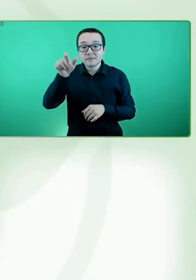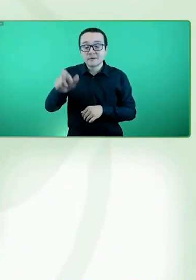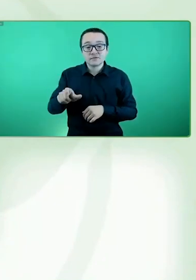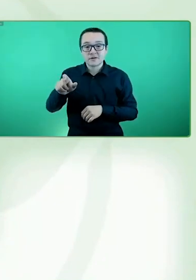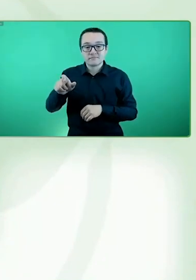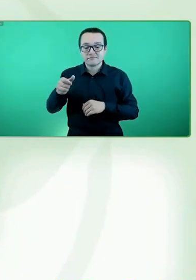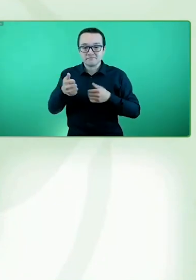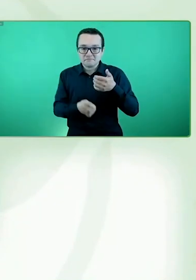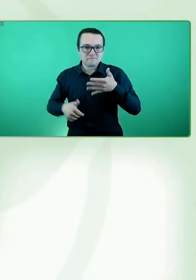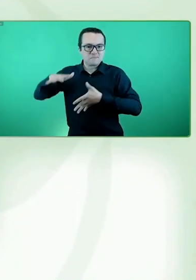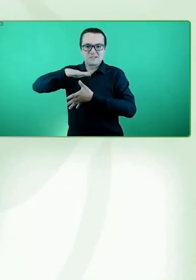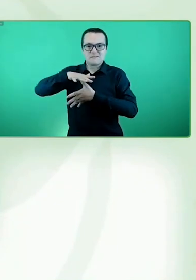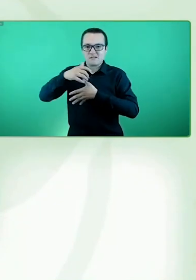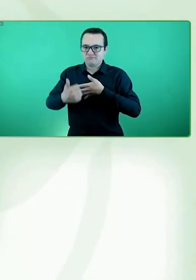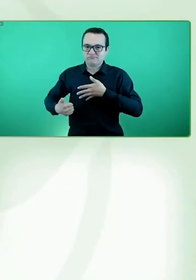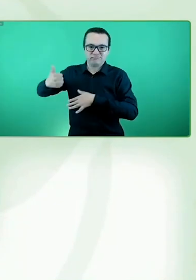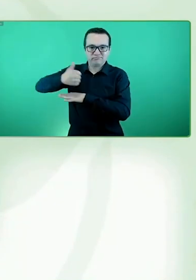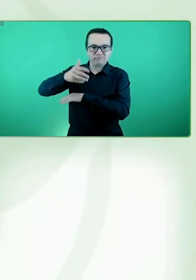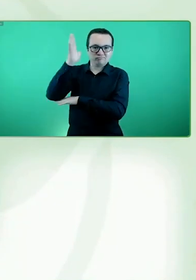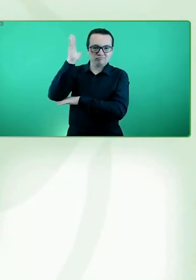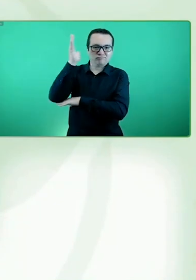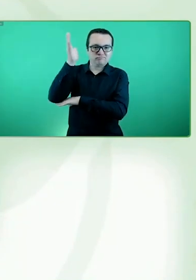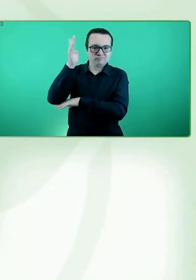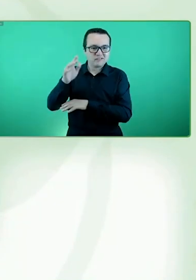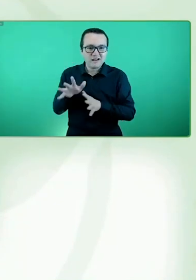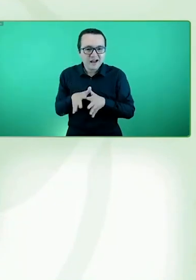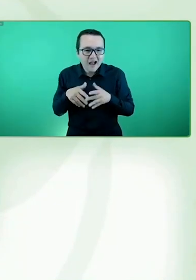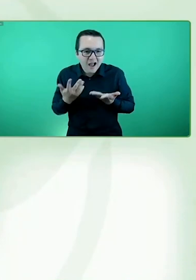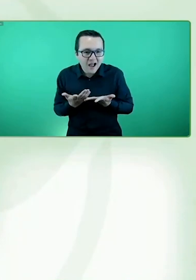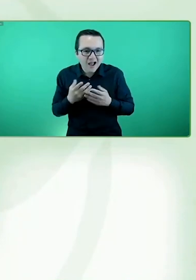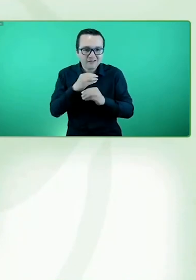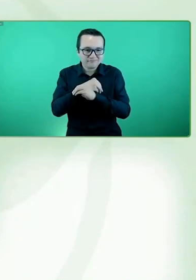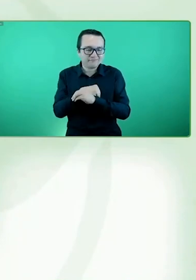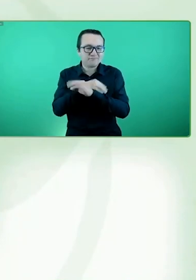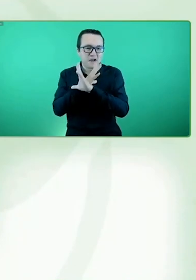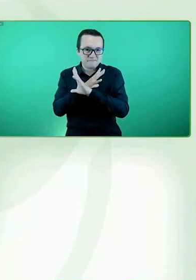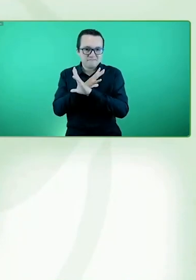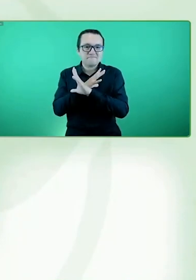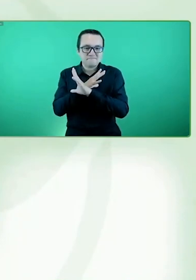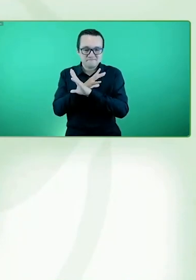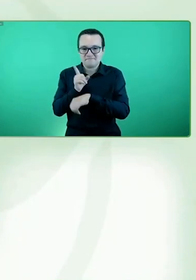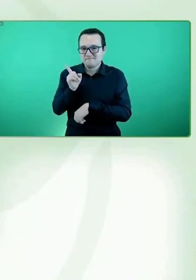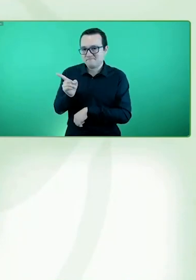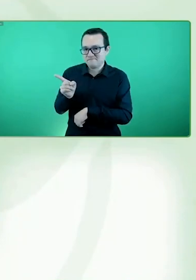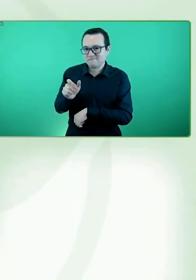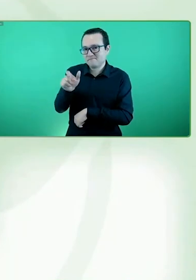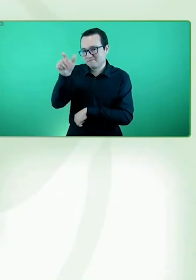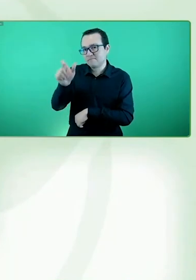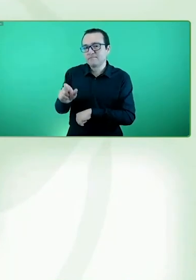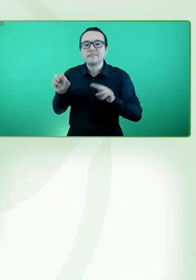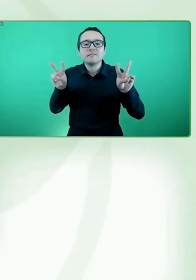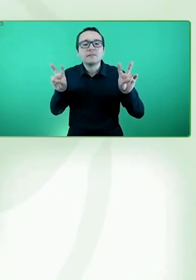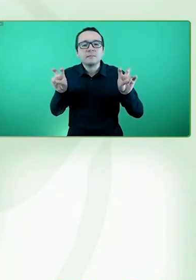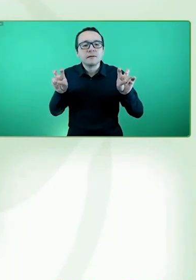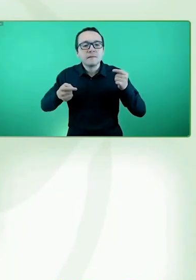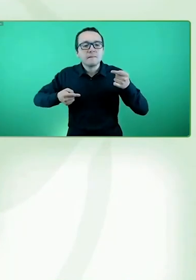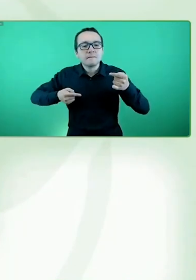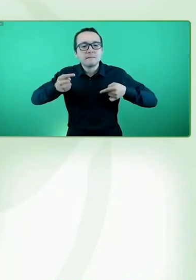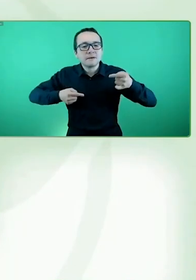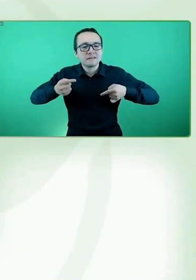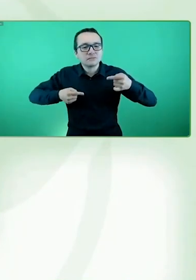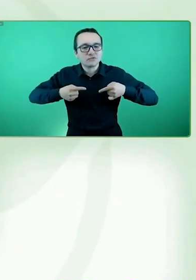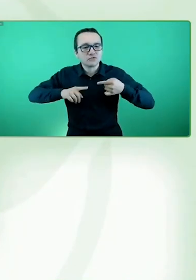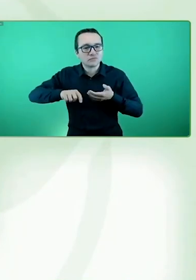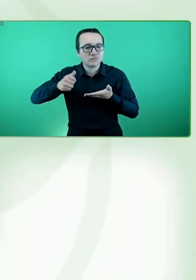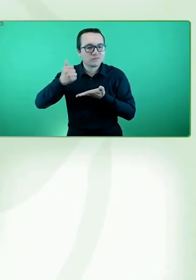nos acompaña de manera virtual, de manera online, para hablar precisamente de participación política, la participación política de las personas